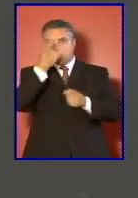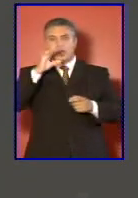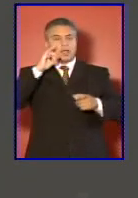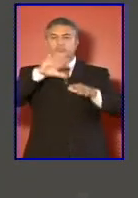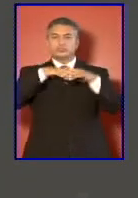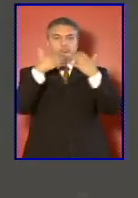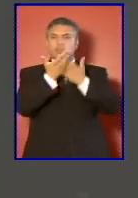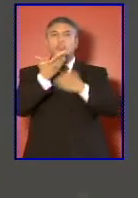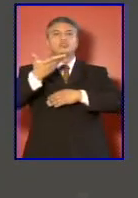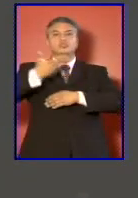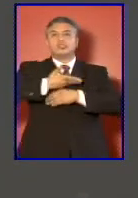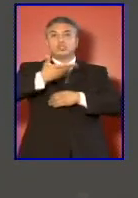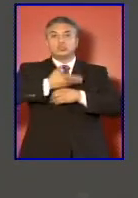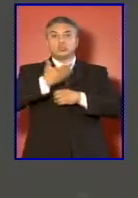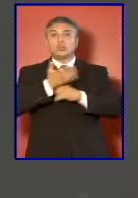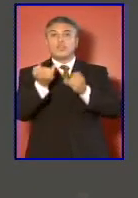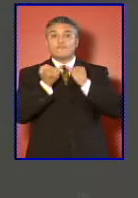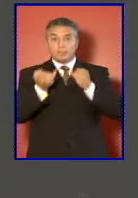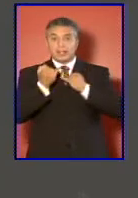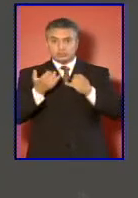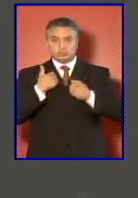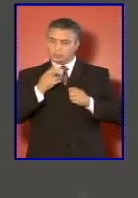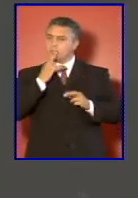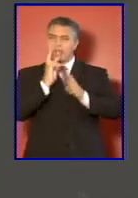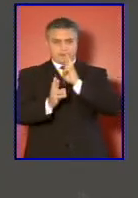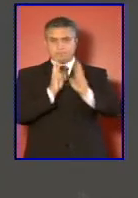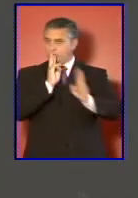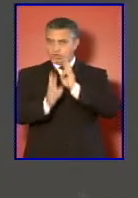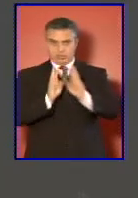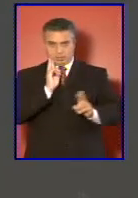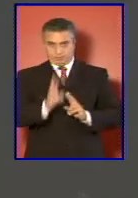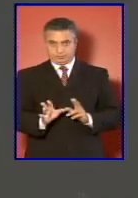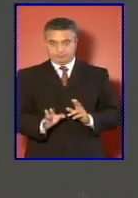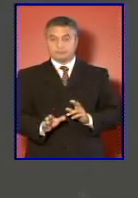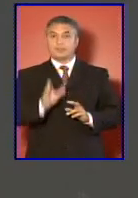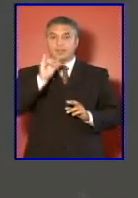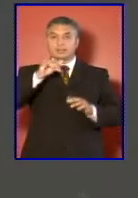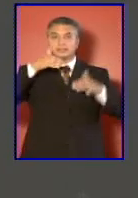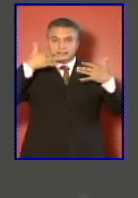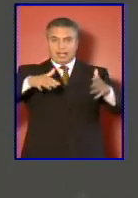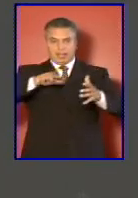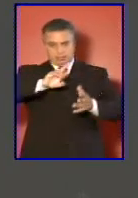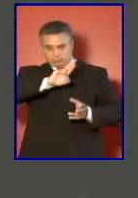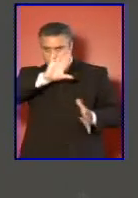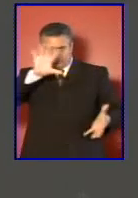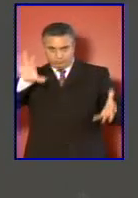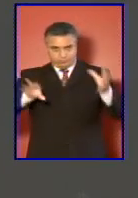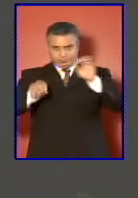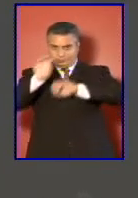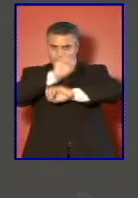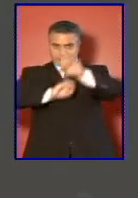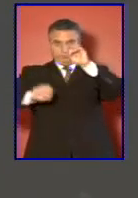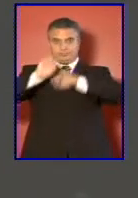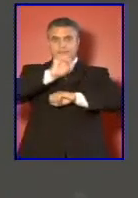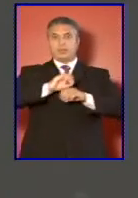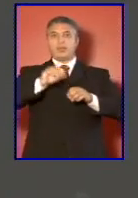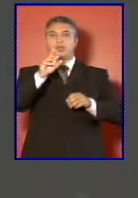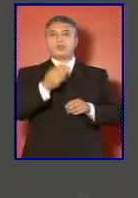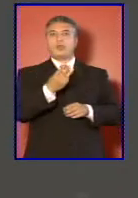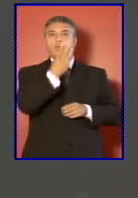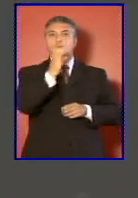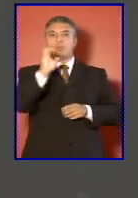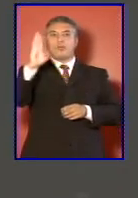solicitud de información y se responde se ha reconfigurado la página web del ministerio